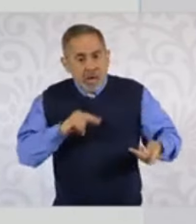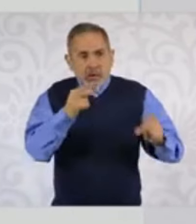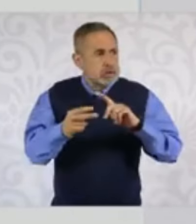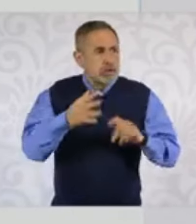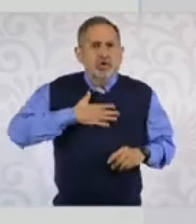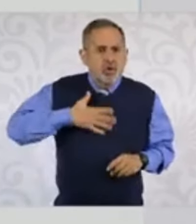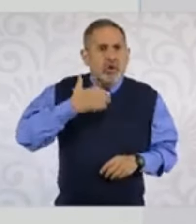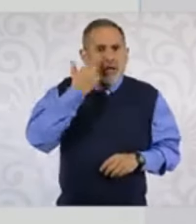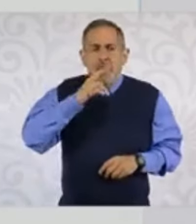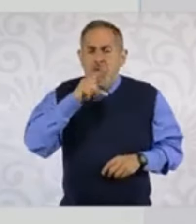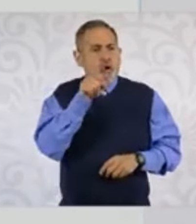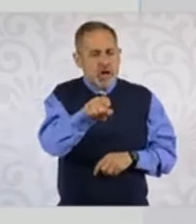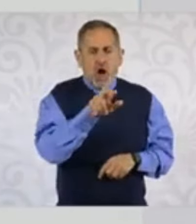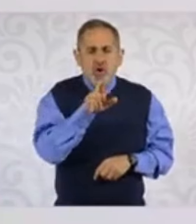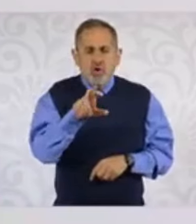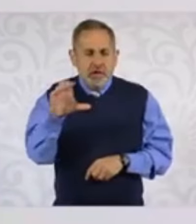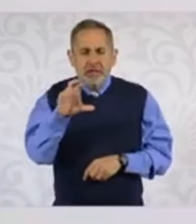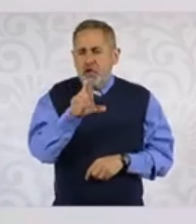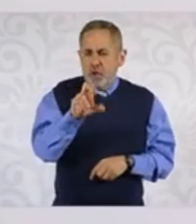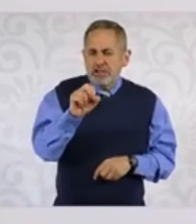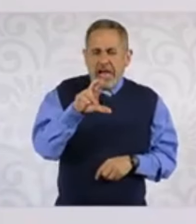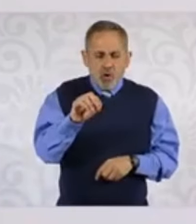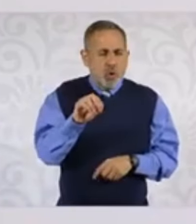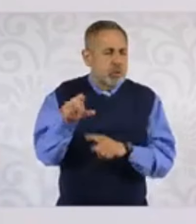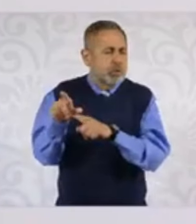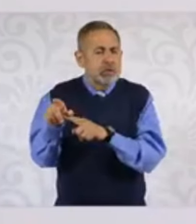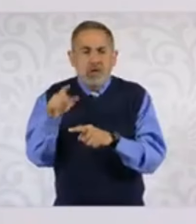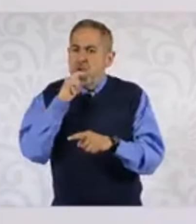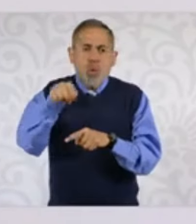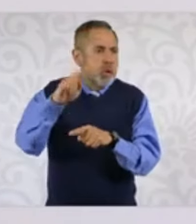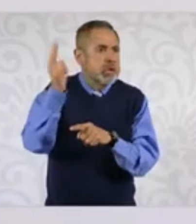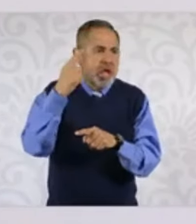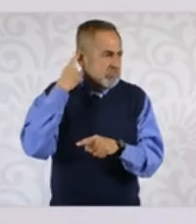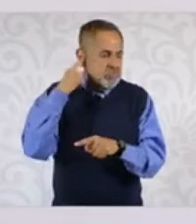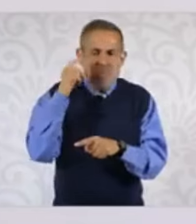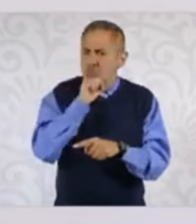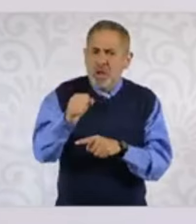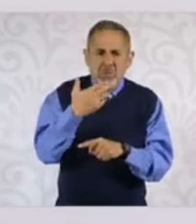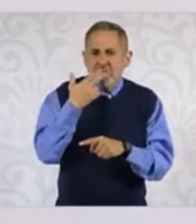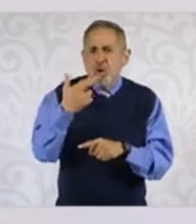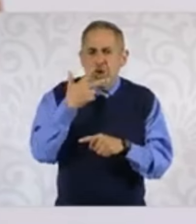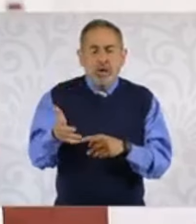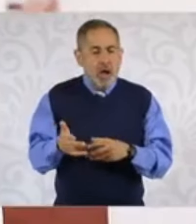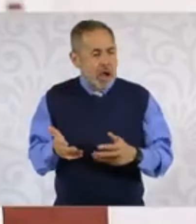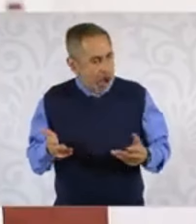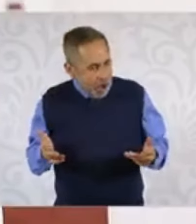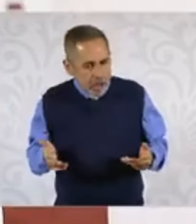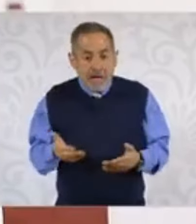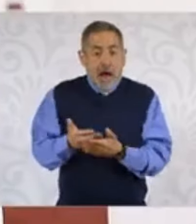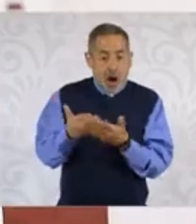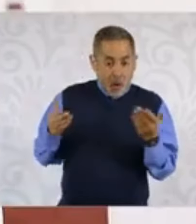un día hábil. sea, tiene que ser de lunes a viernes, porque si el primero cae sábado, si el primero cae domingo,